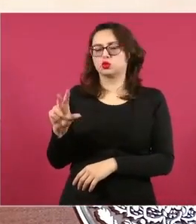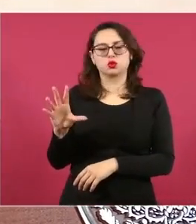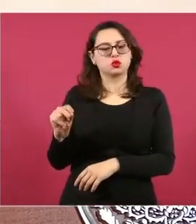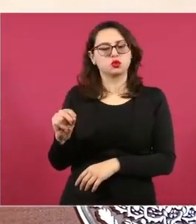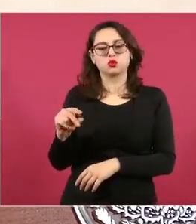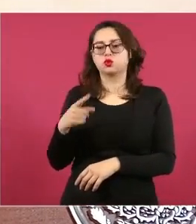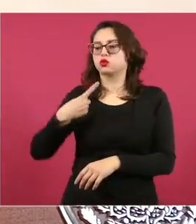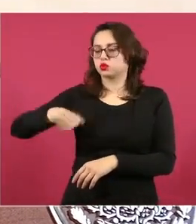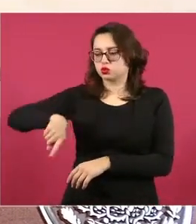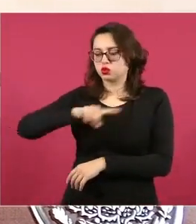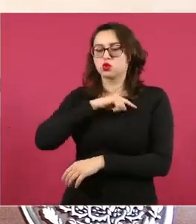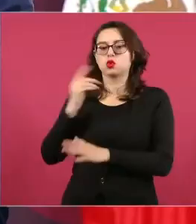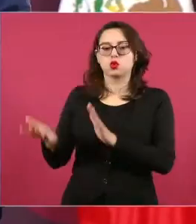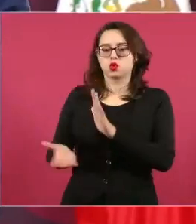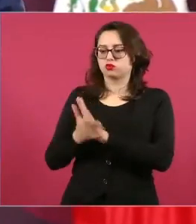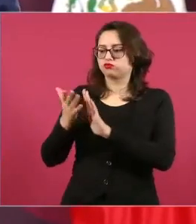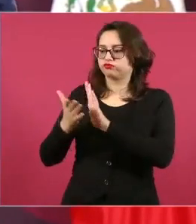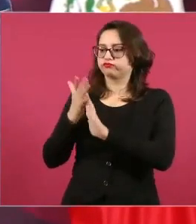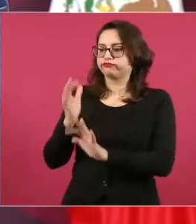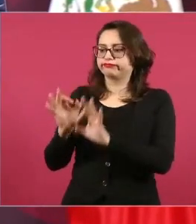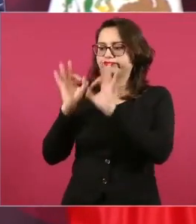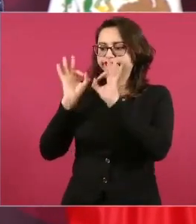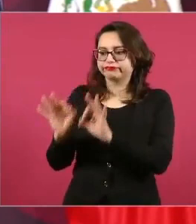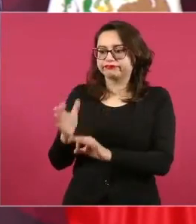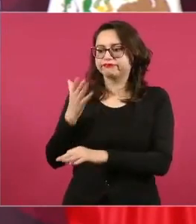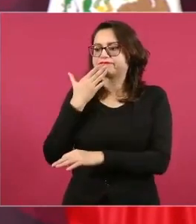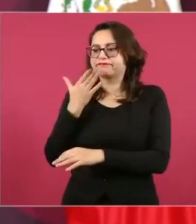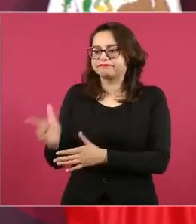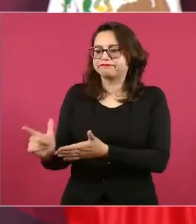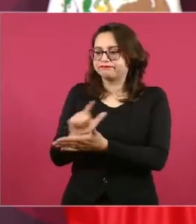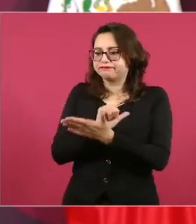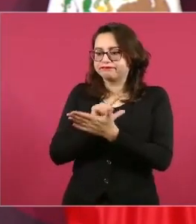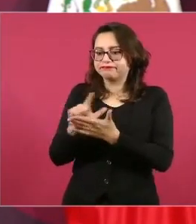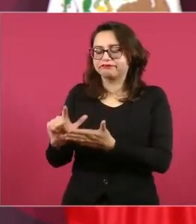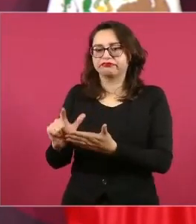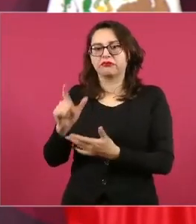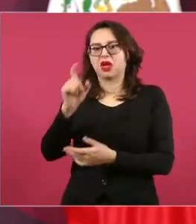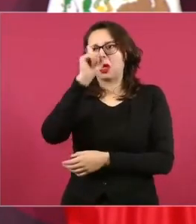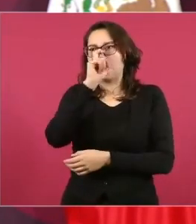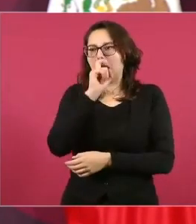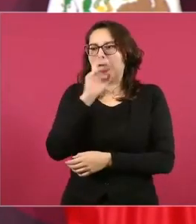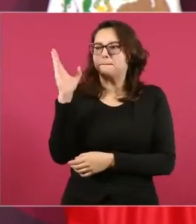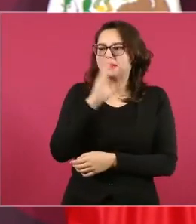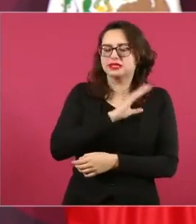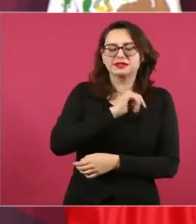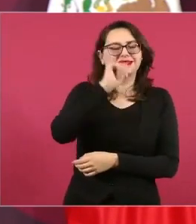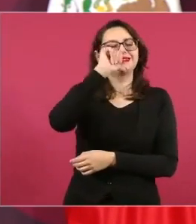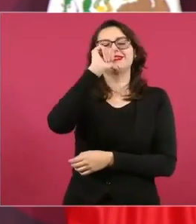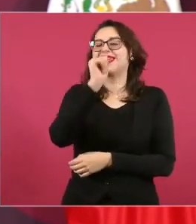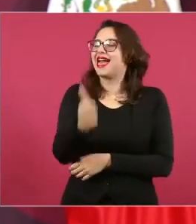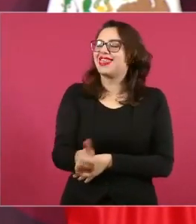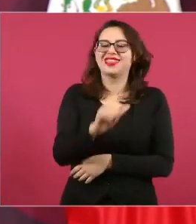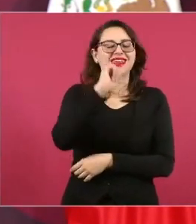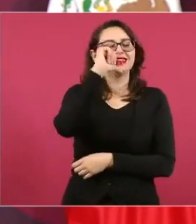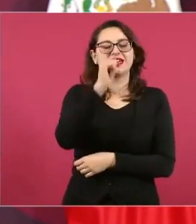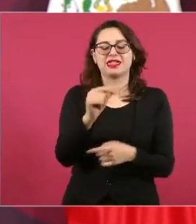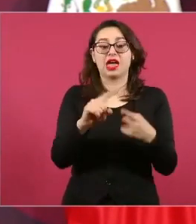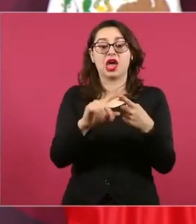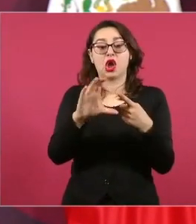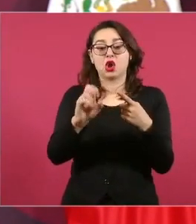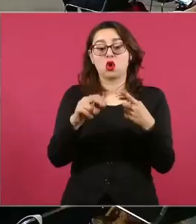malos olores. Se está trabajando tanto Conacyt